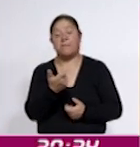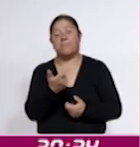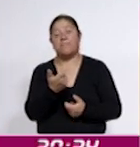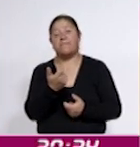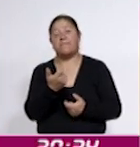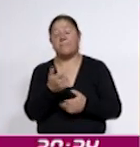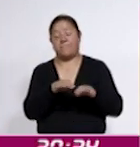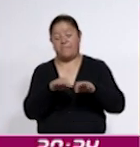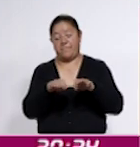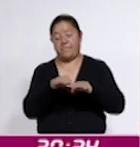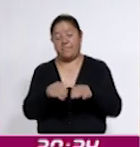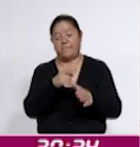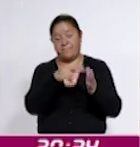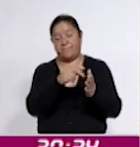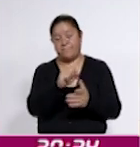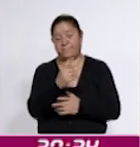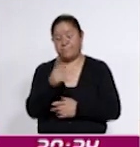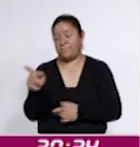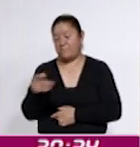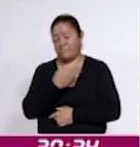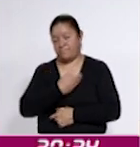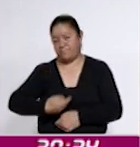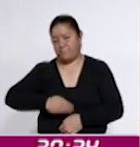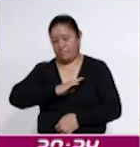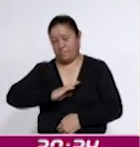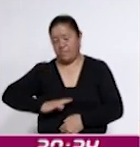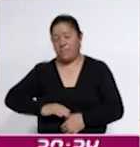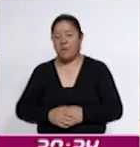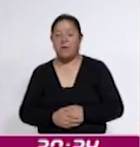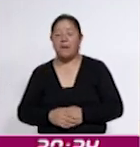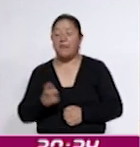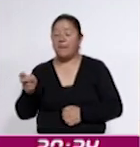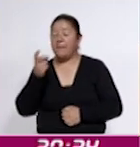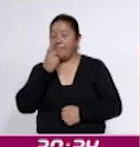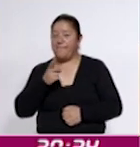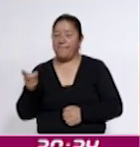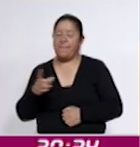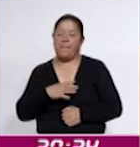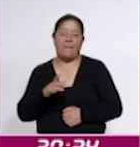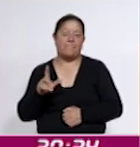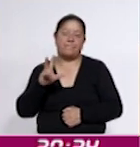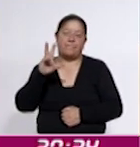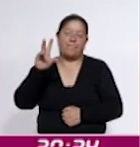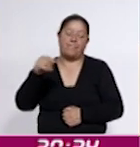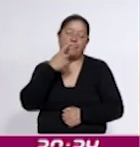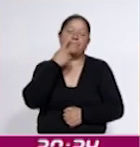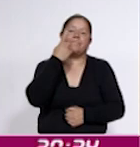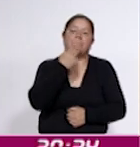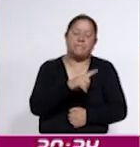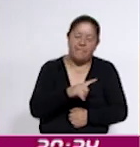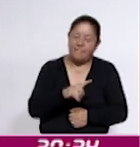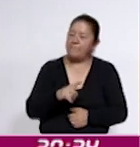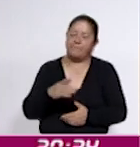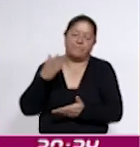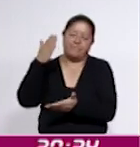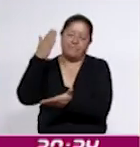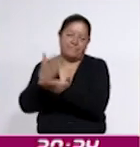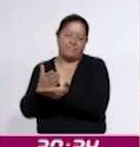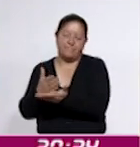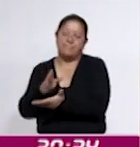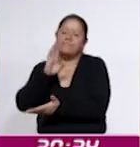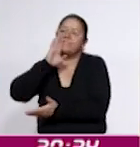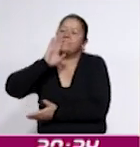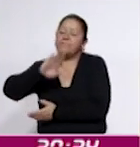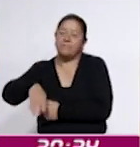del presidente municipal. Por lo anterior, se declaró la improcedencia del escrito de demanda que dio origen a este medio de impugnación al